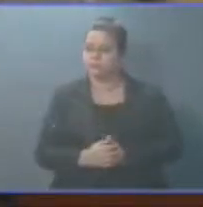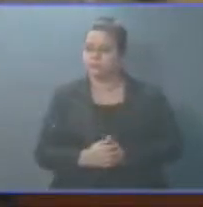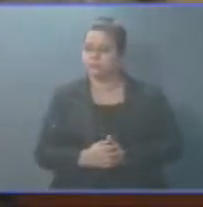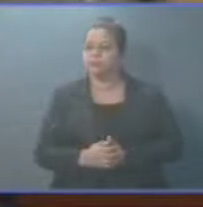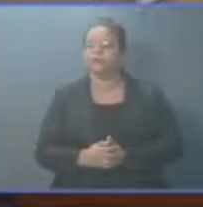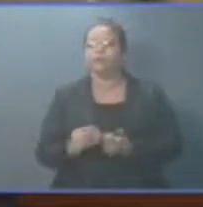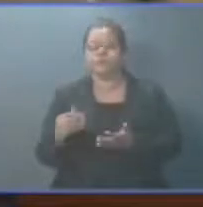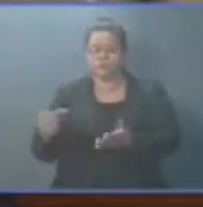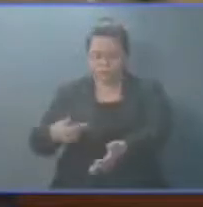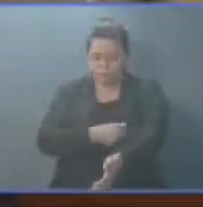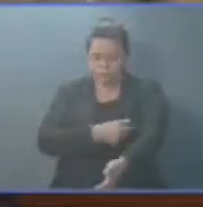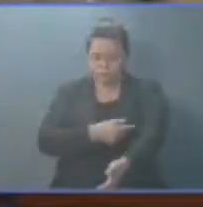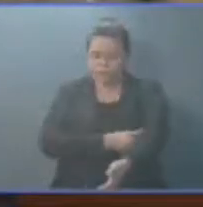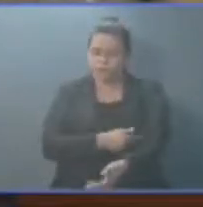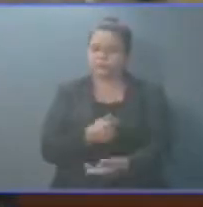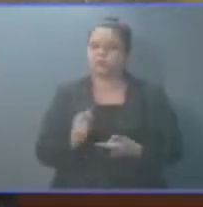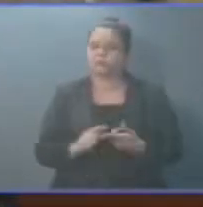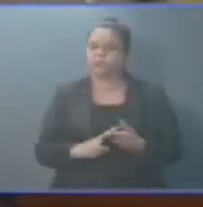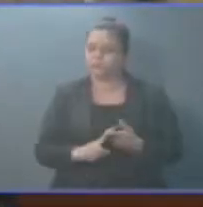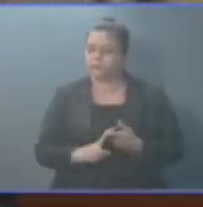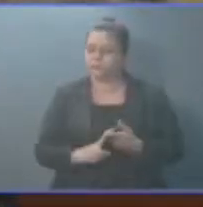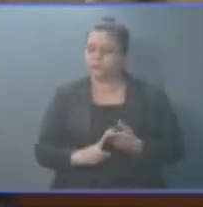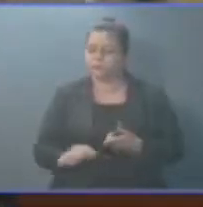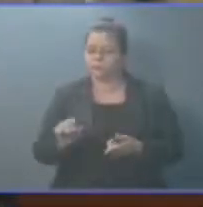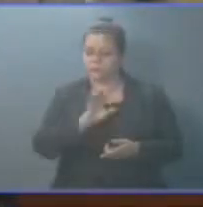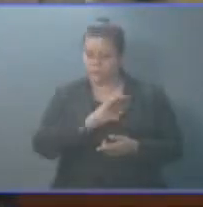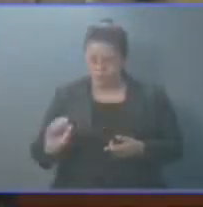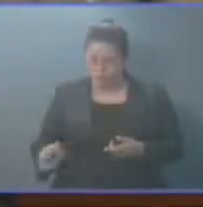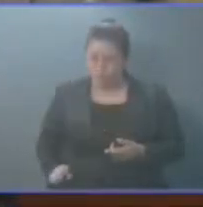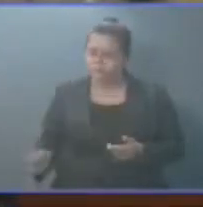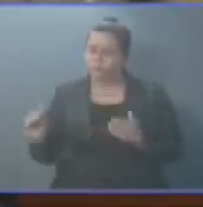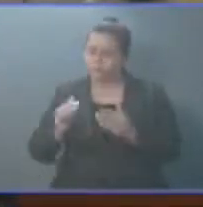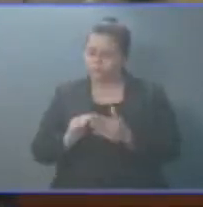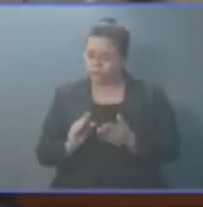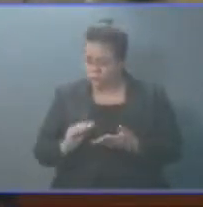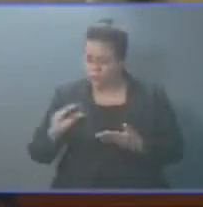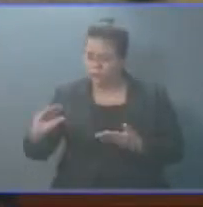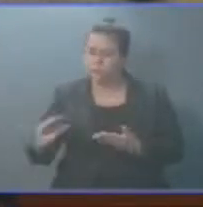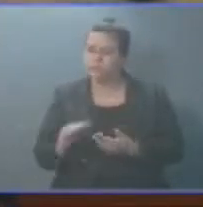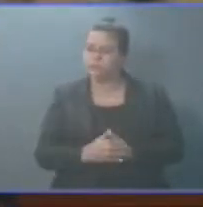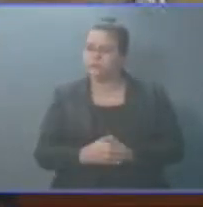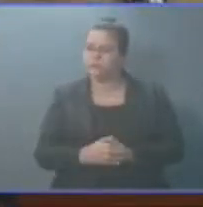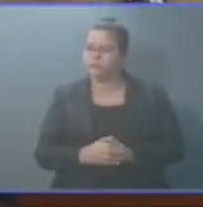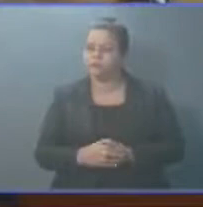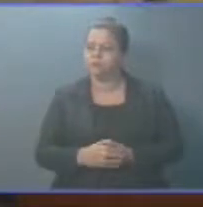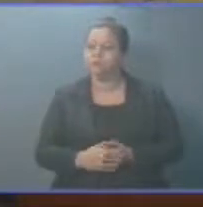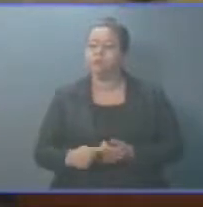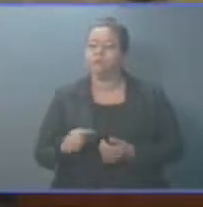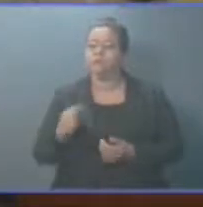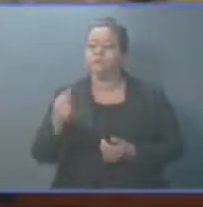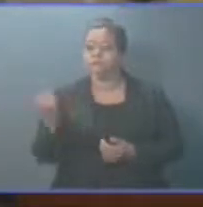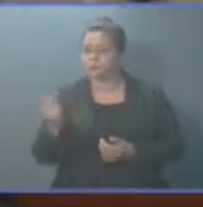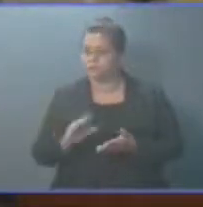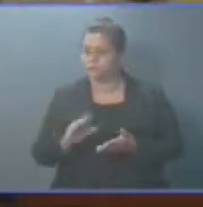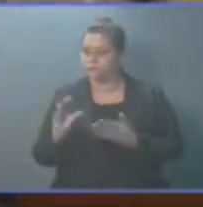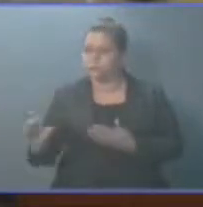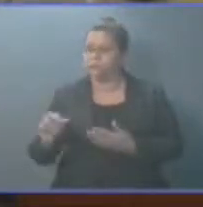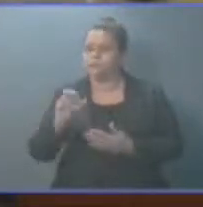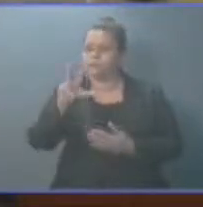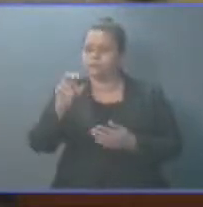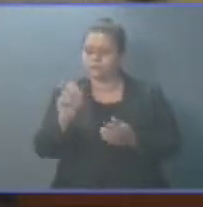Va para el hospital, para el hospital El Salvador, para ese hospital van a nada más y nada menos que